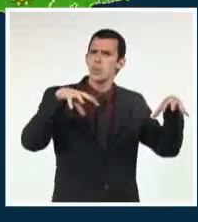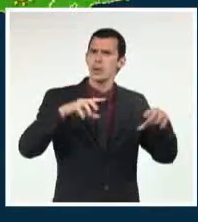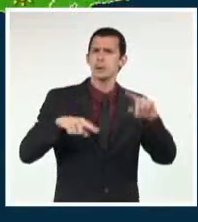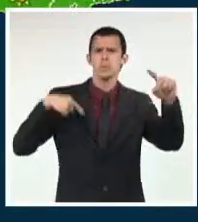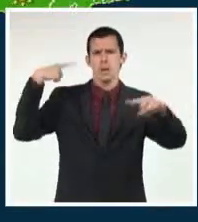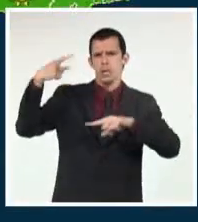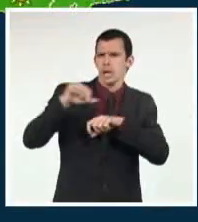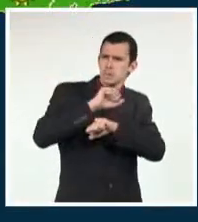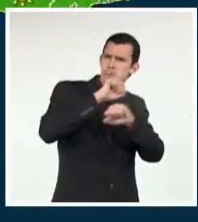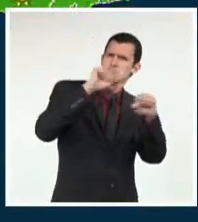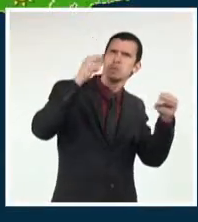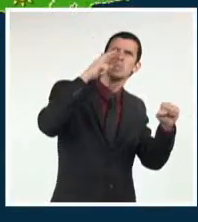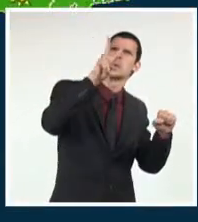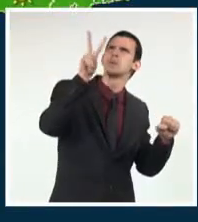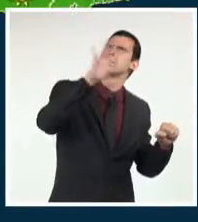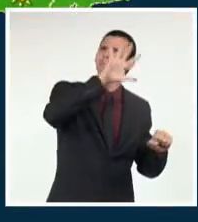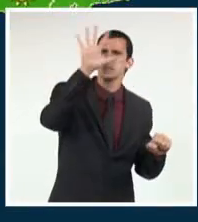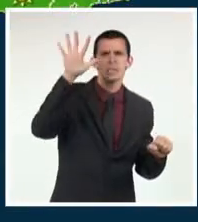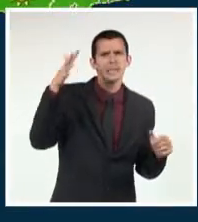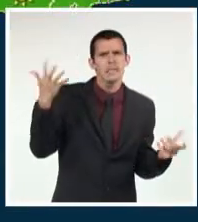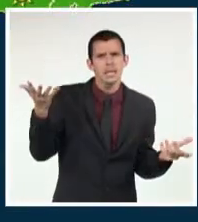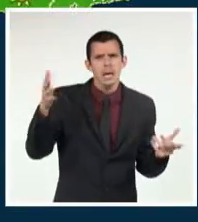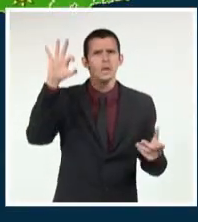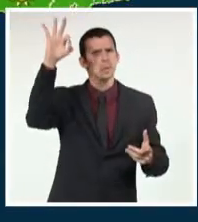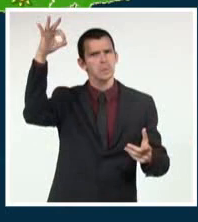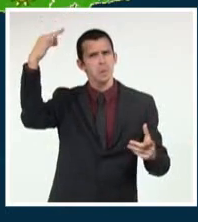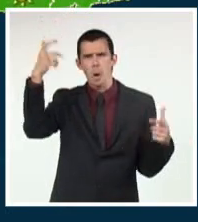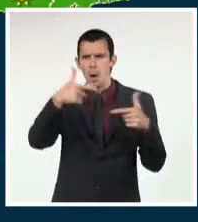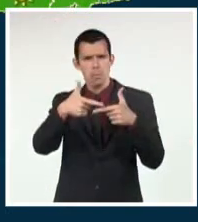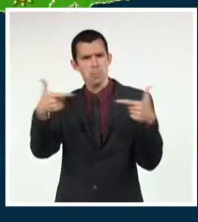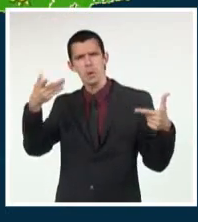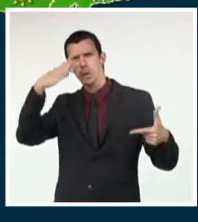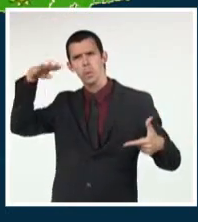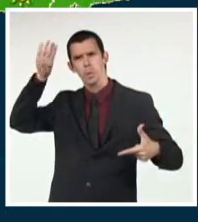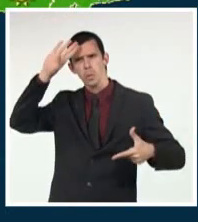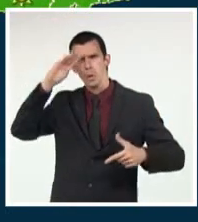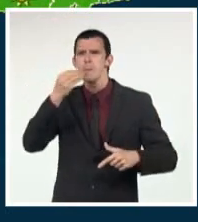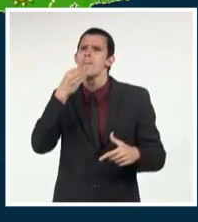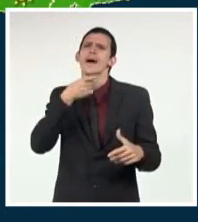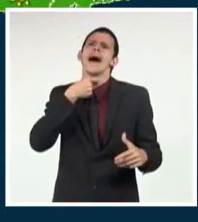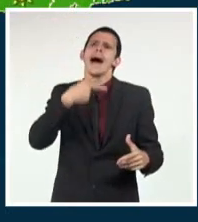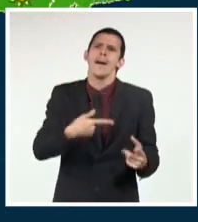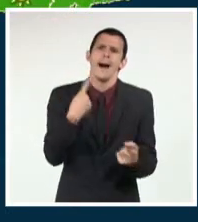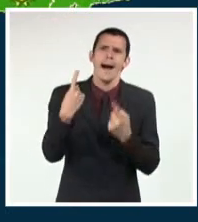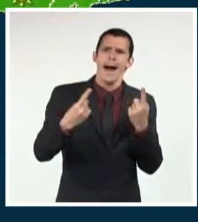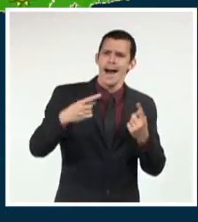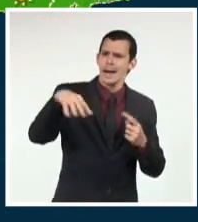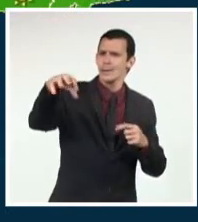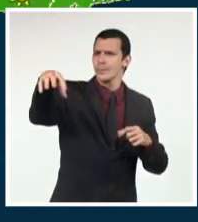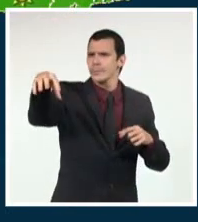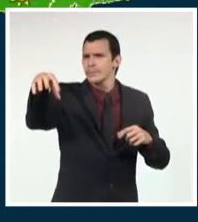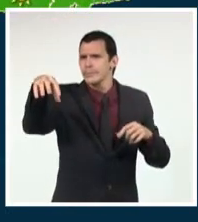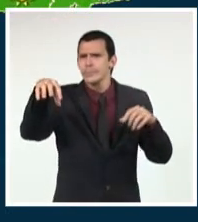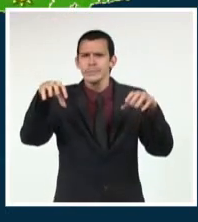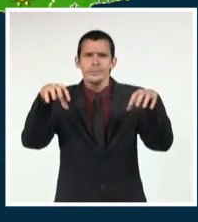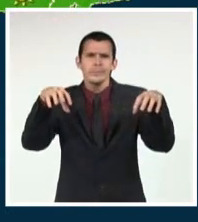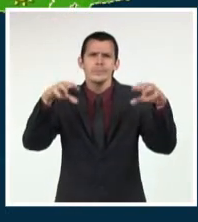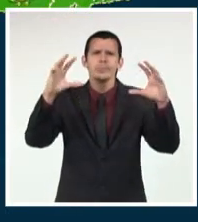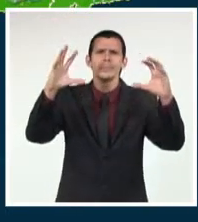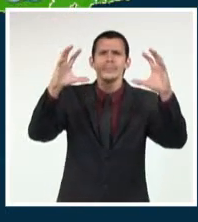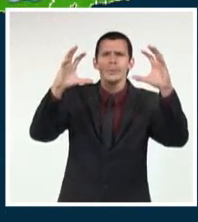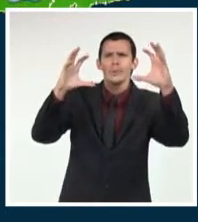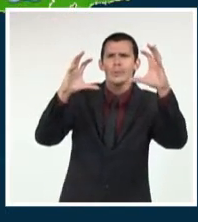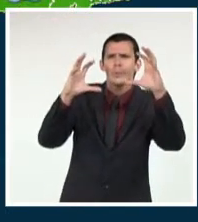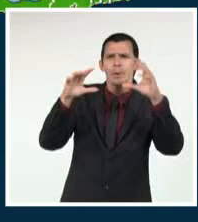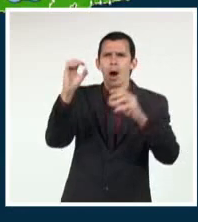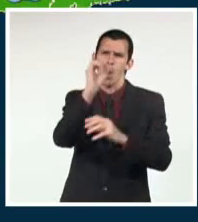un amanecer con poca nubosidad soleada. La mañana en gran parte del país puede estar parcialmente nublado con aisladas lluvias hacia zonas de la costa